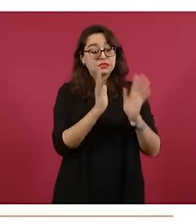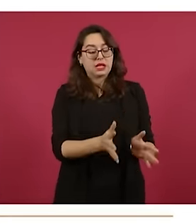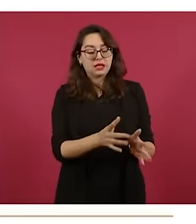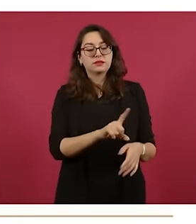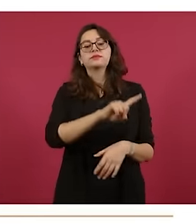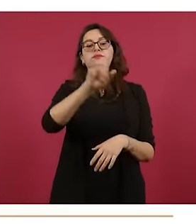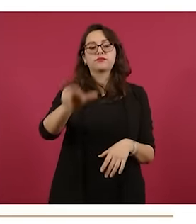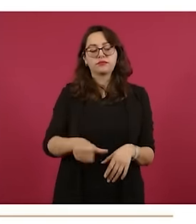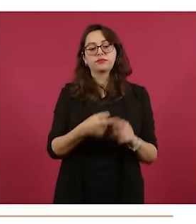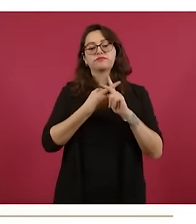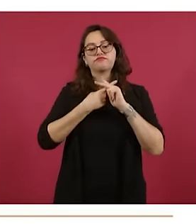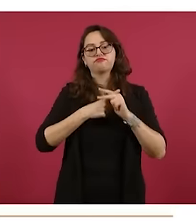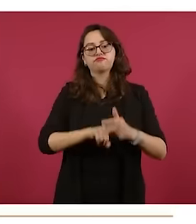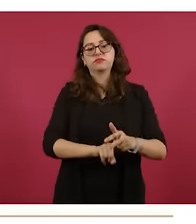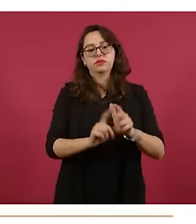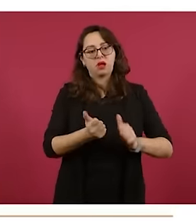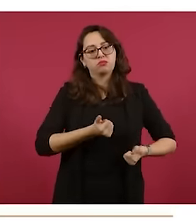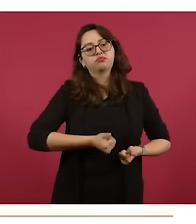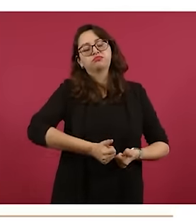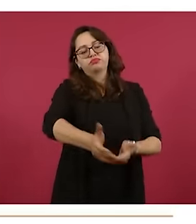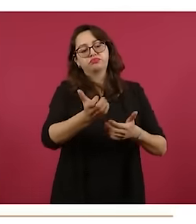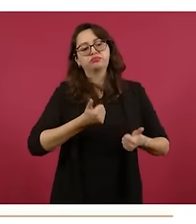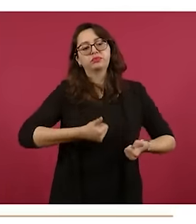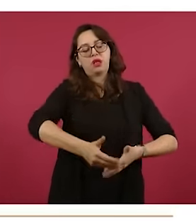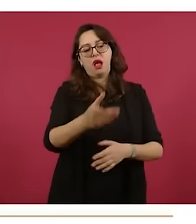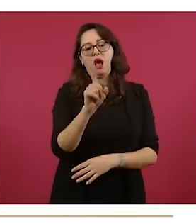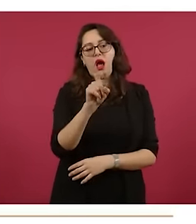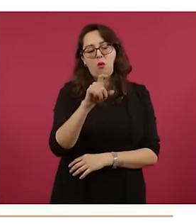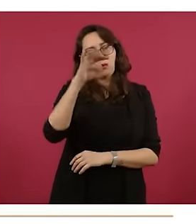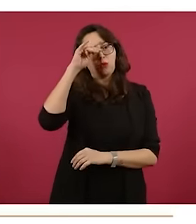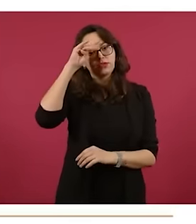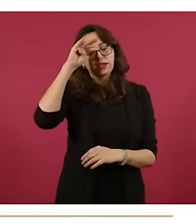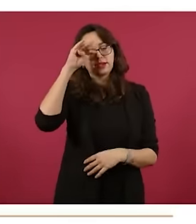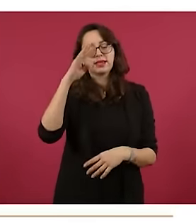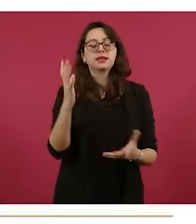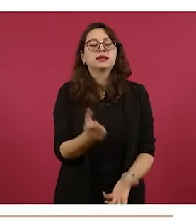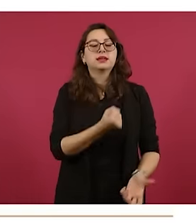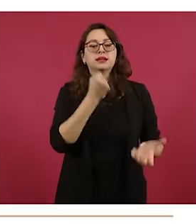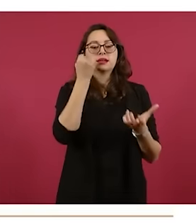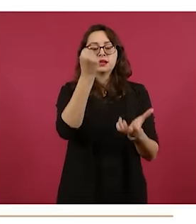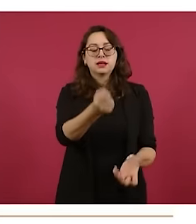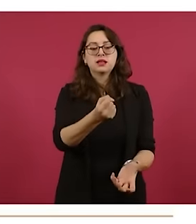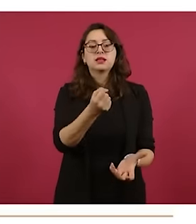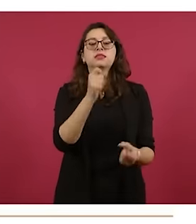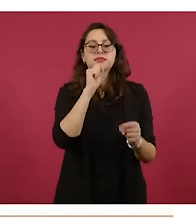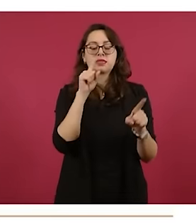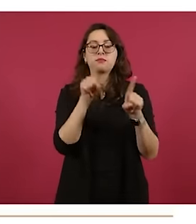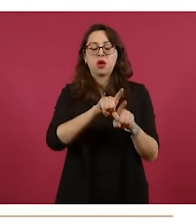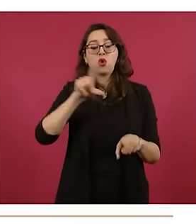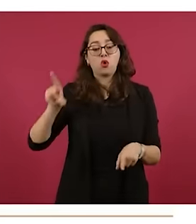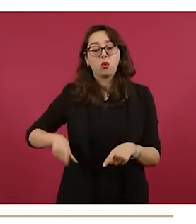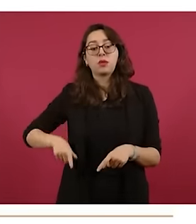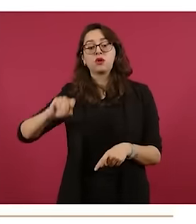de agua potable a los habitantes del área conurbada de la zona metropolitana de Monterrey. Es una inversión también compartida con el